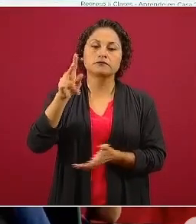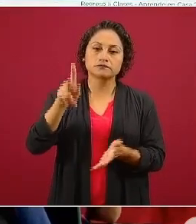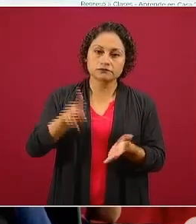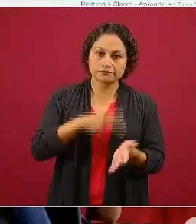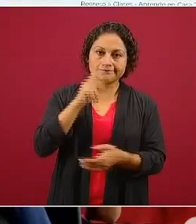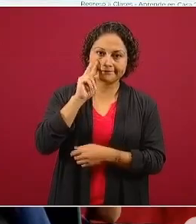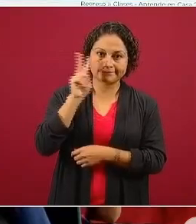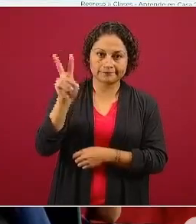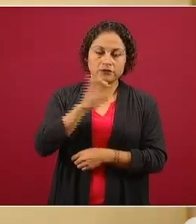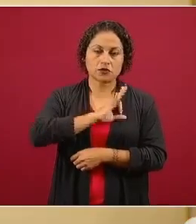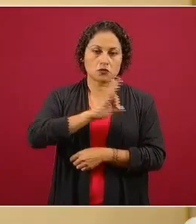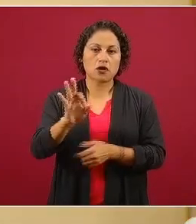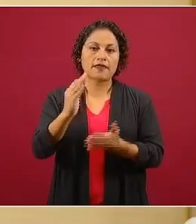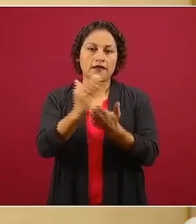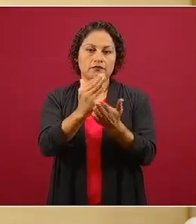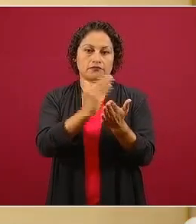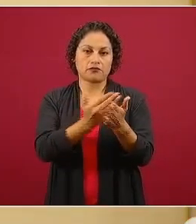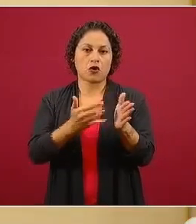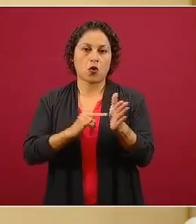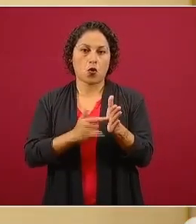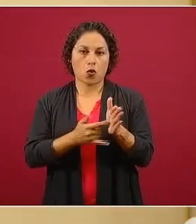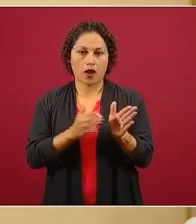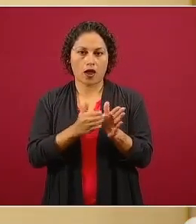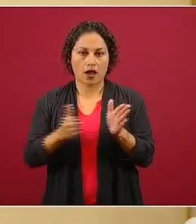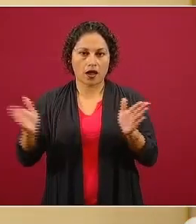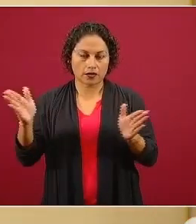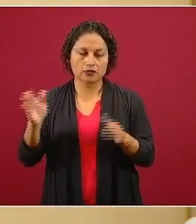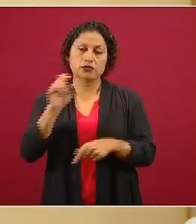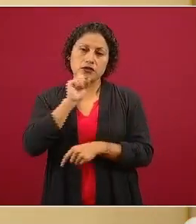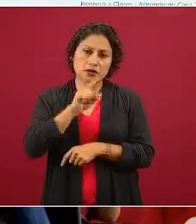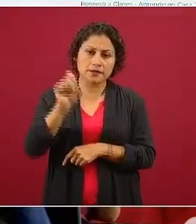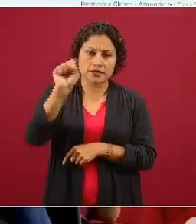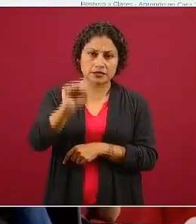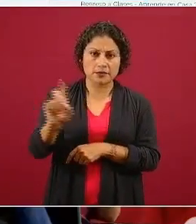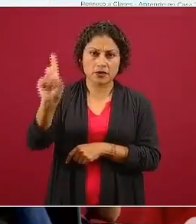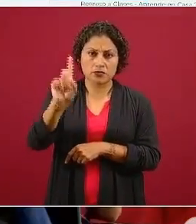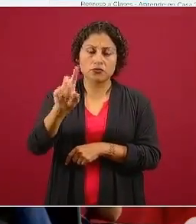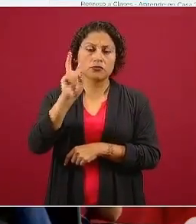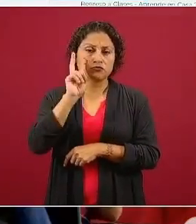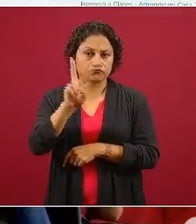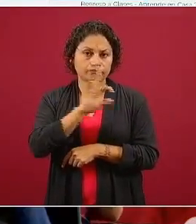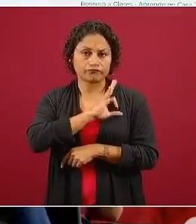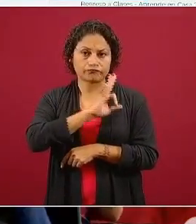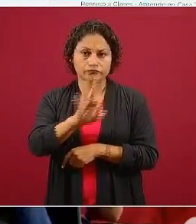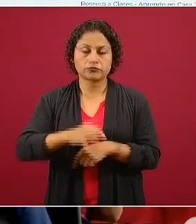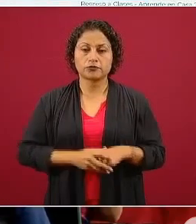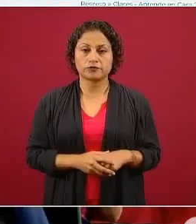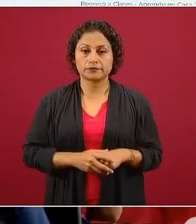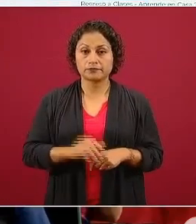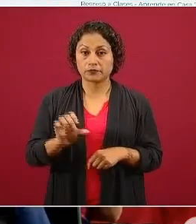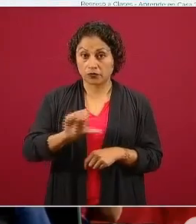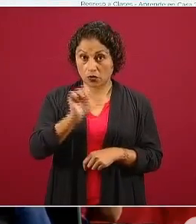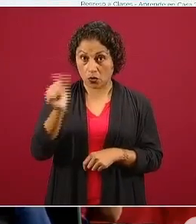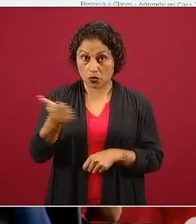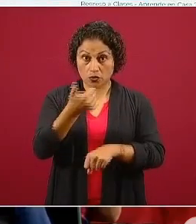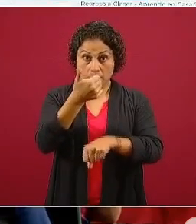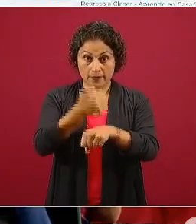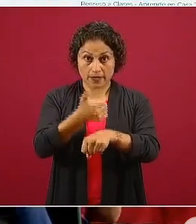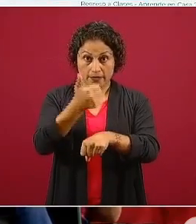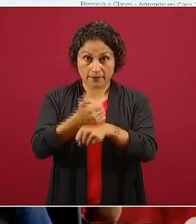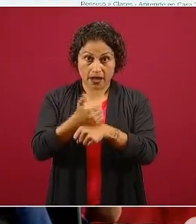los que están publicados, y sábados y domingos. Si nos vamos a primaria, los seis años de primaria,